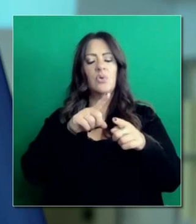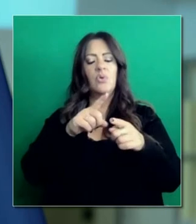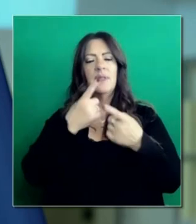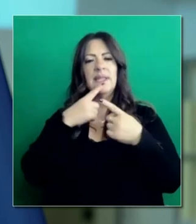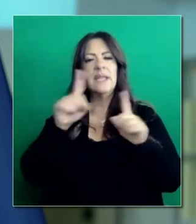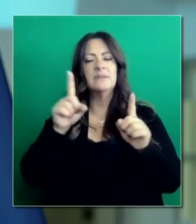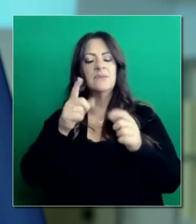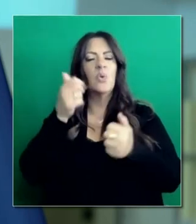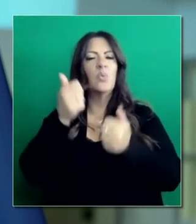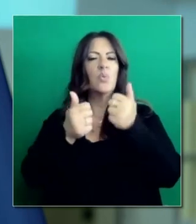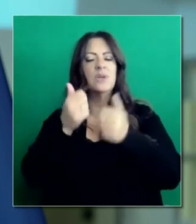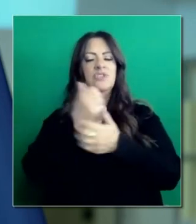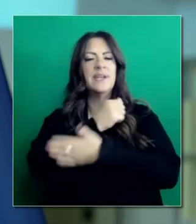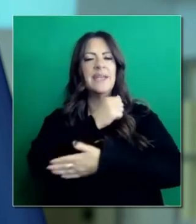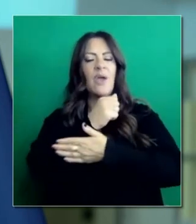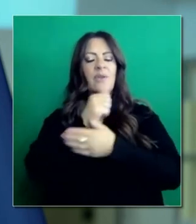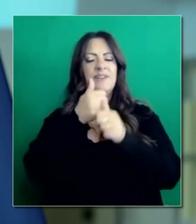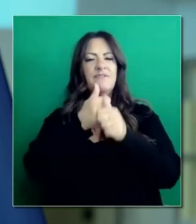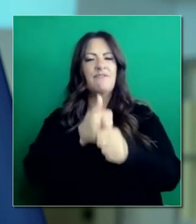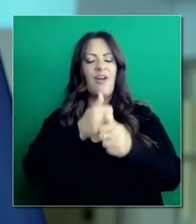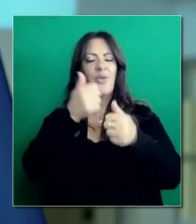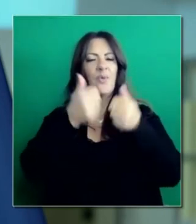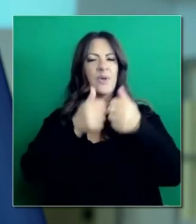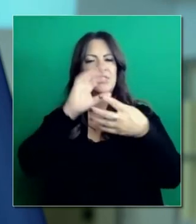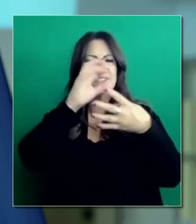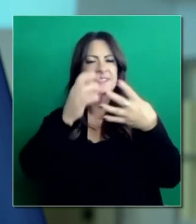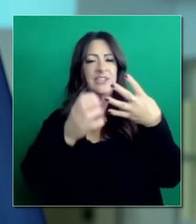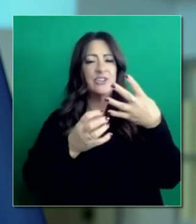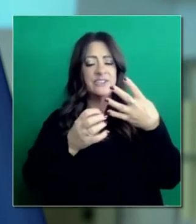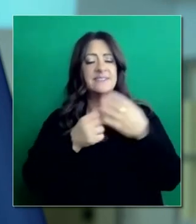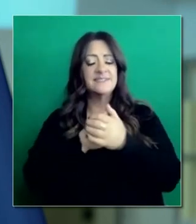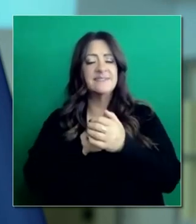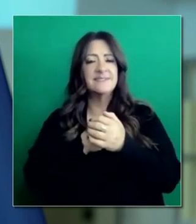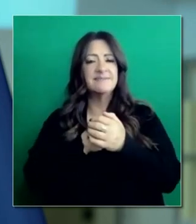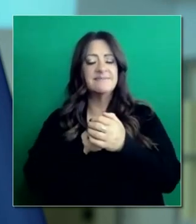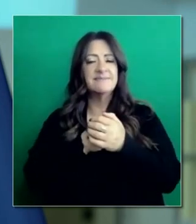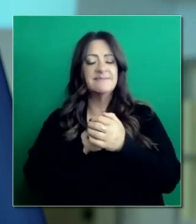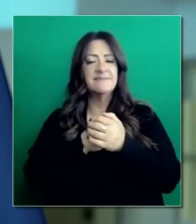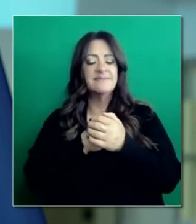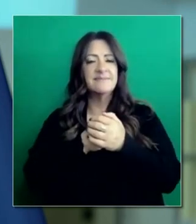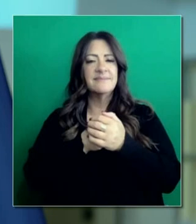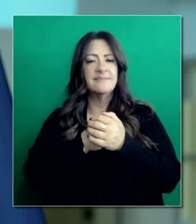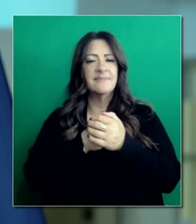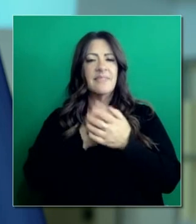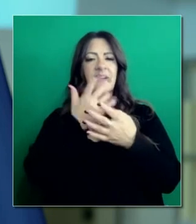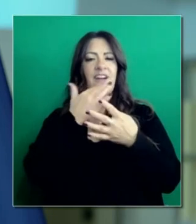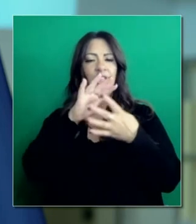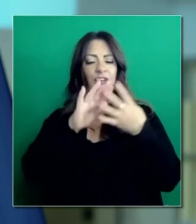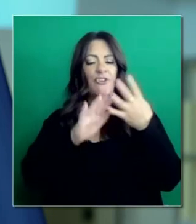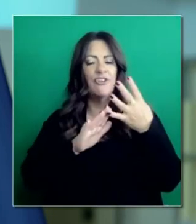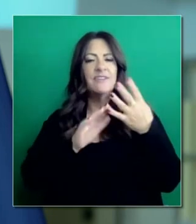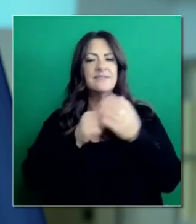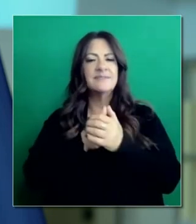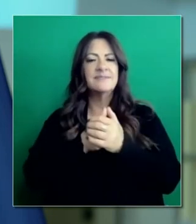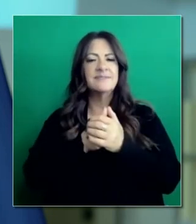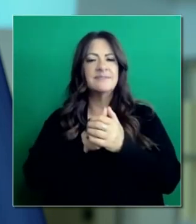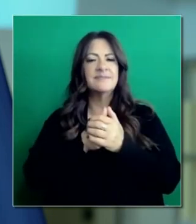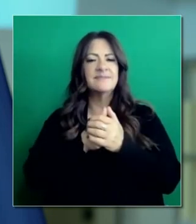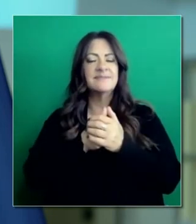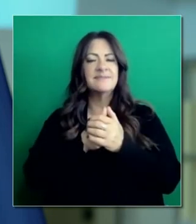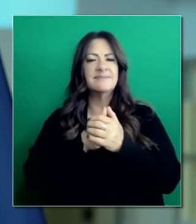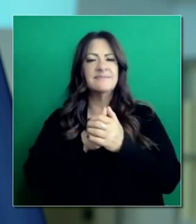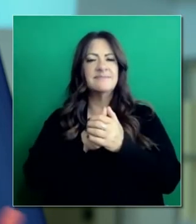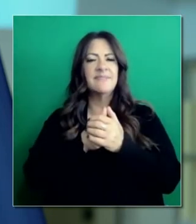recordatorio de quedarse en casa. No estamos levantando las órdenes de quedarnos en casa y todo el mundo volvió otra vez a hacer fiesta como el